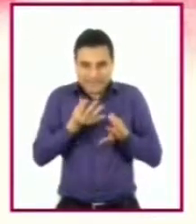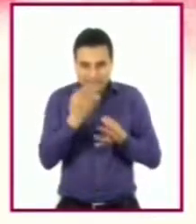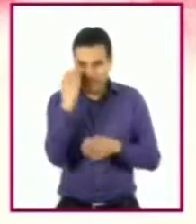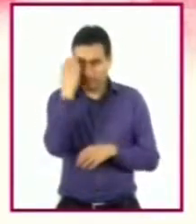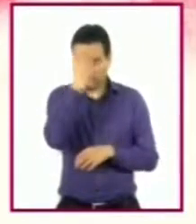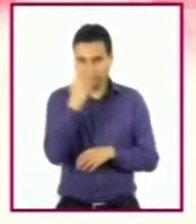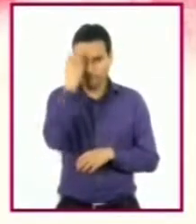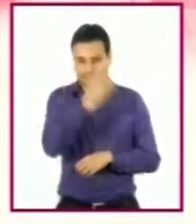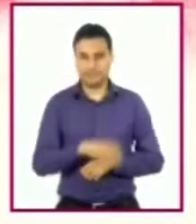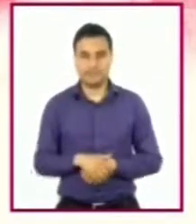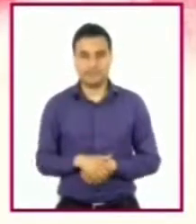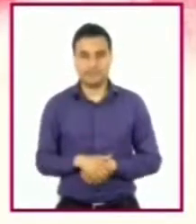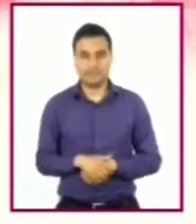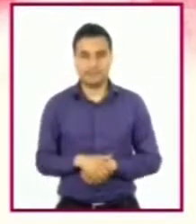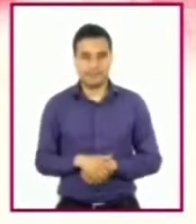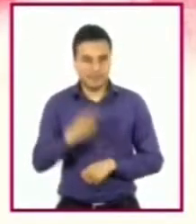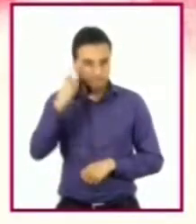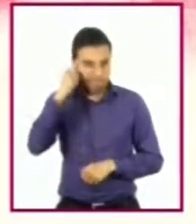calcular.